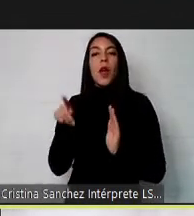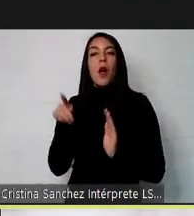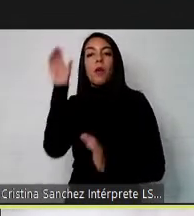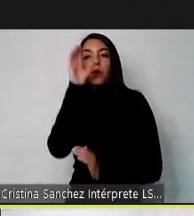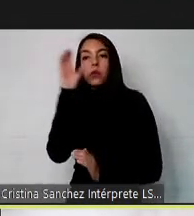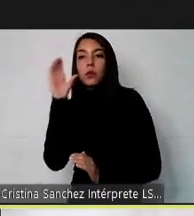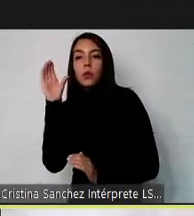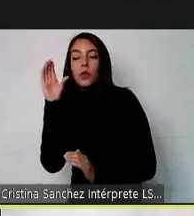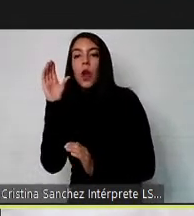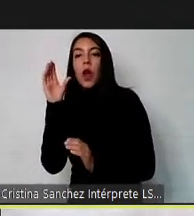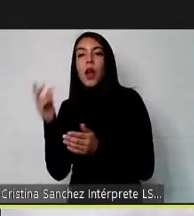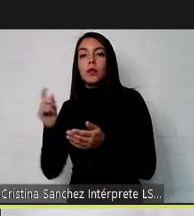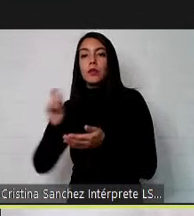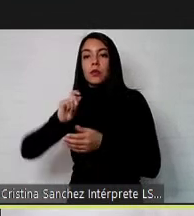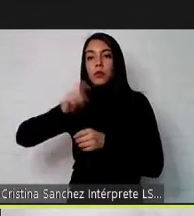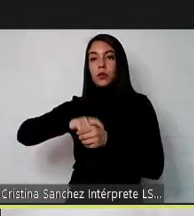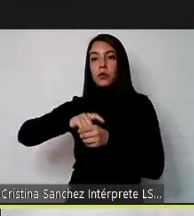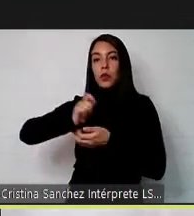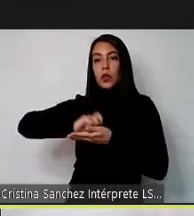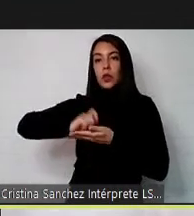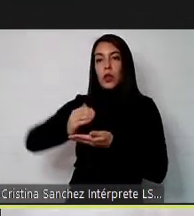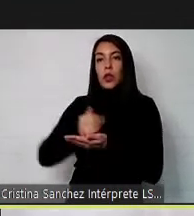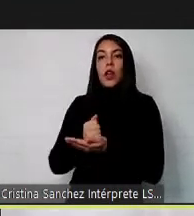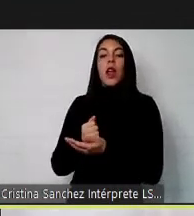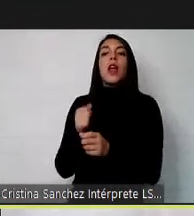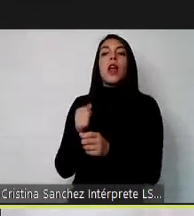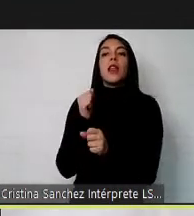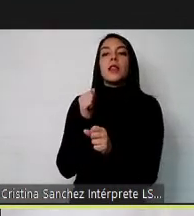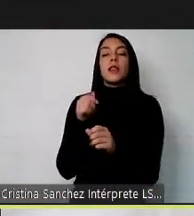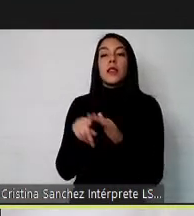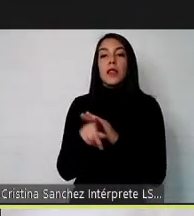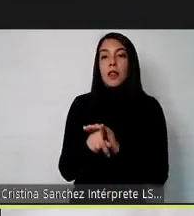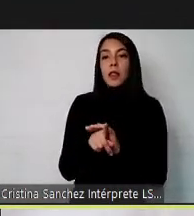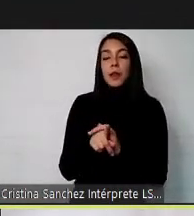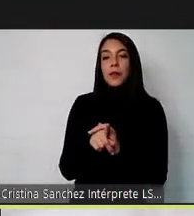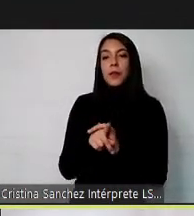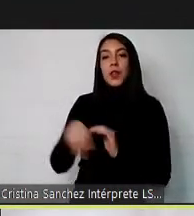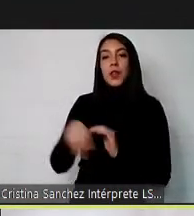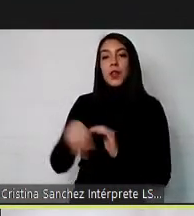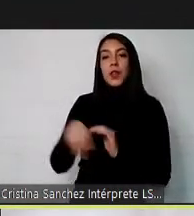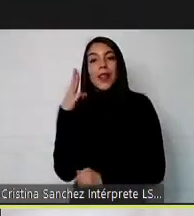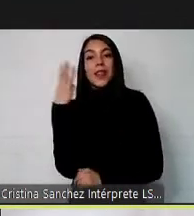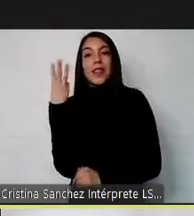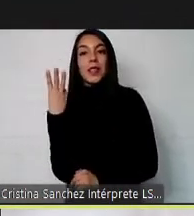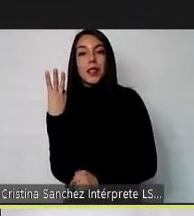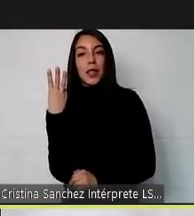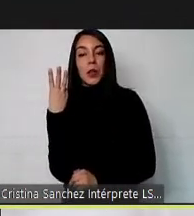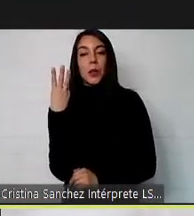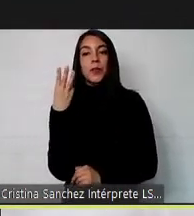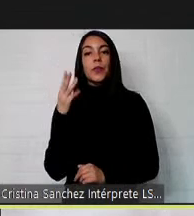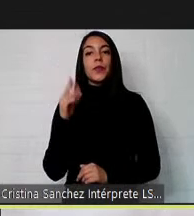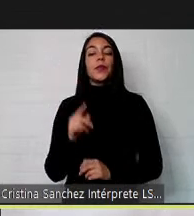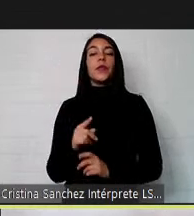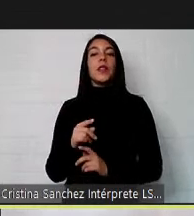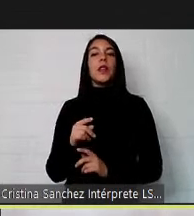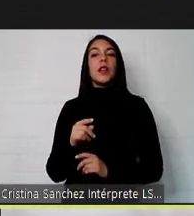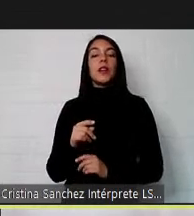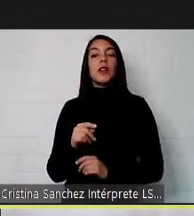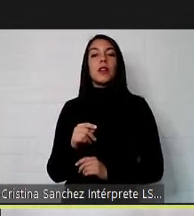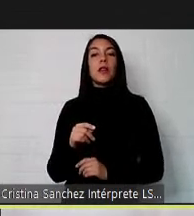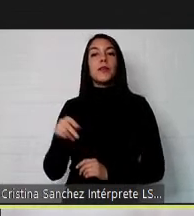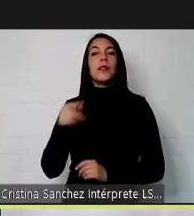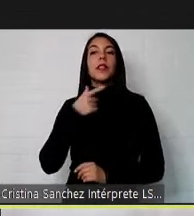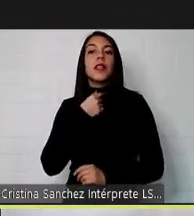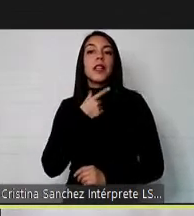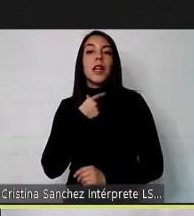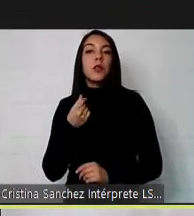directa y tercero que es lo que nosotros esperamos que menos ocurra no porque no sea bueno sino porque idealmente